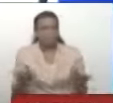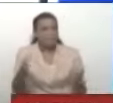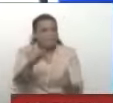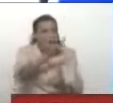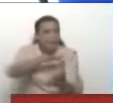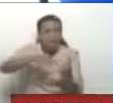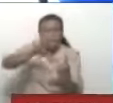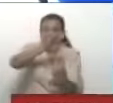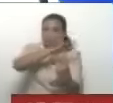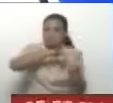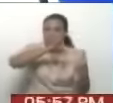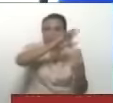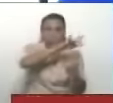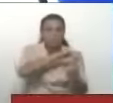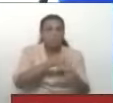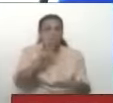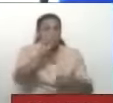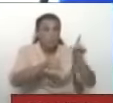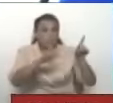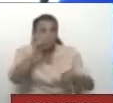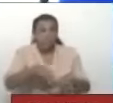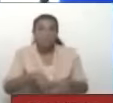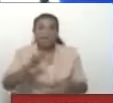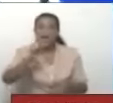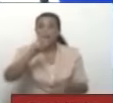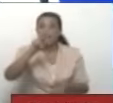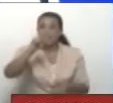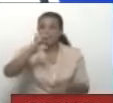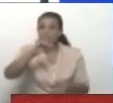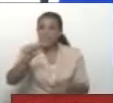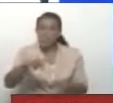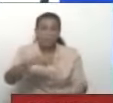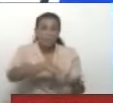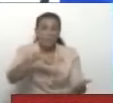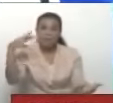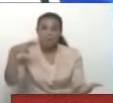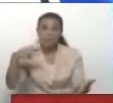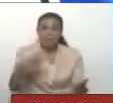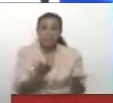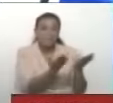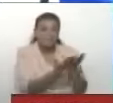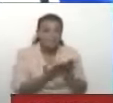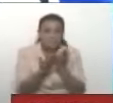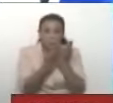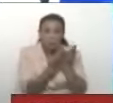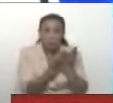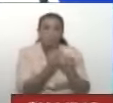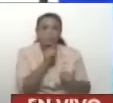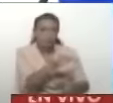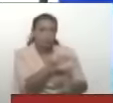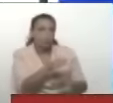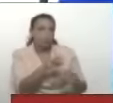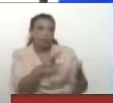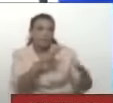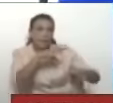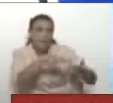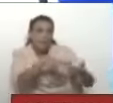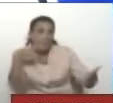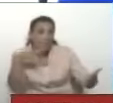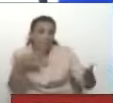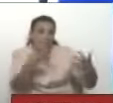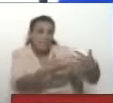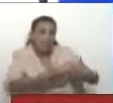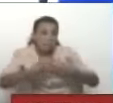Manipulación. Algo llamado Al Navío. Que también es de Miami. Financiado por la CIA. Al Navío. Tomen nota.